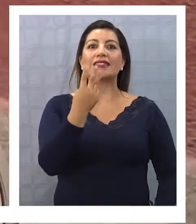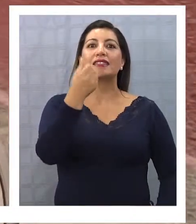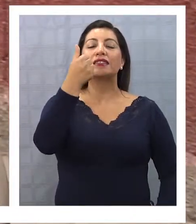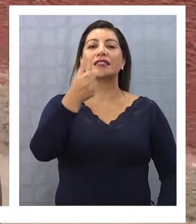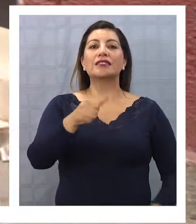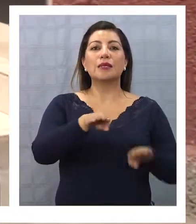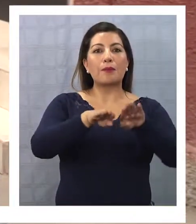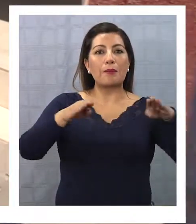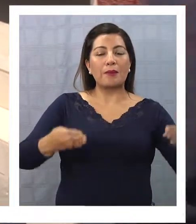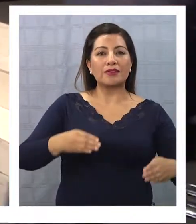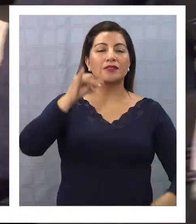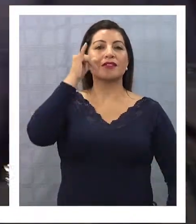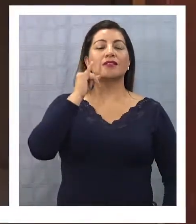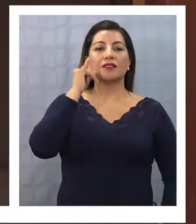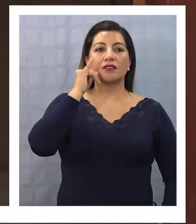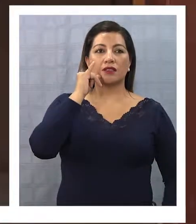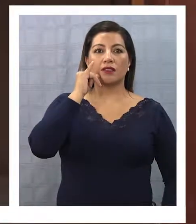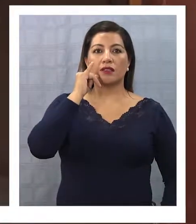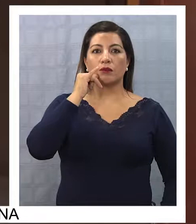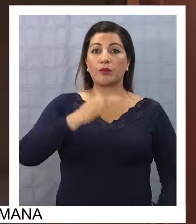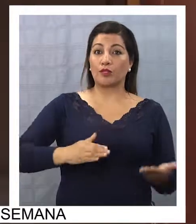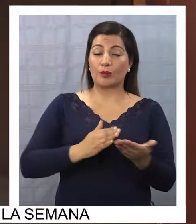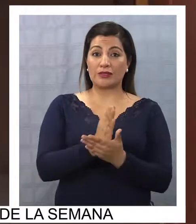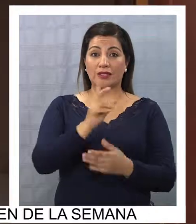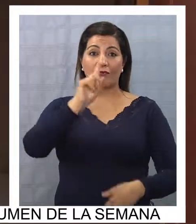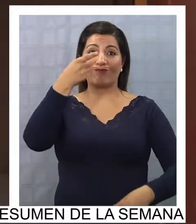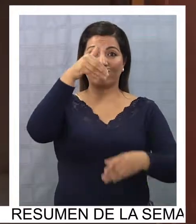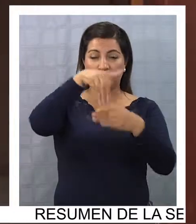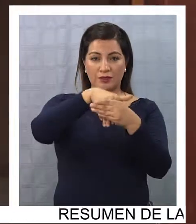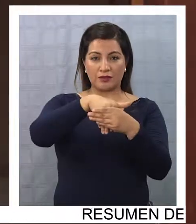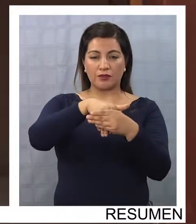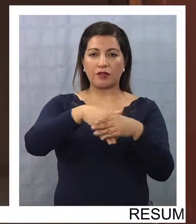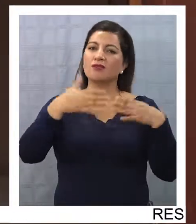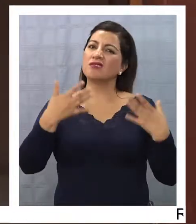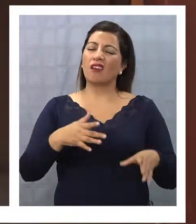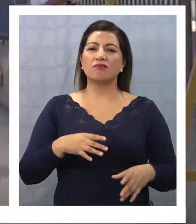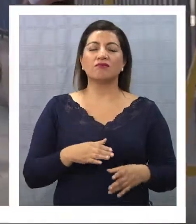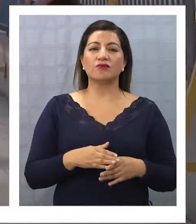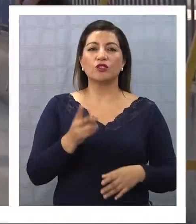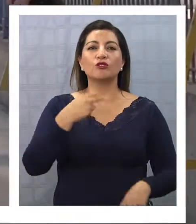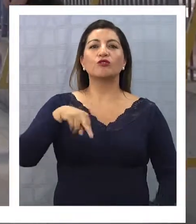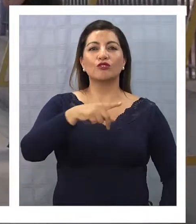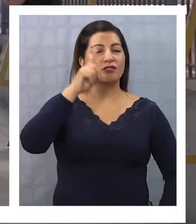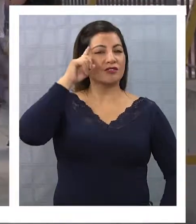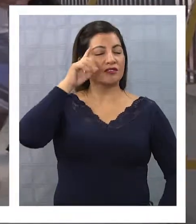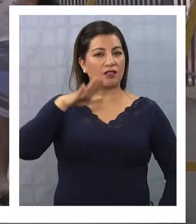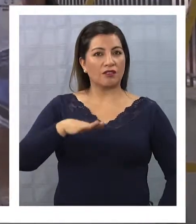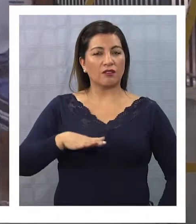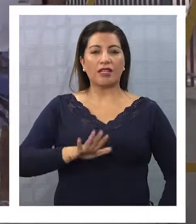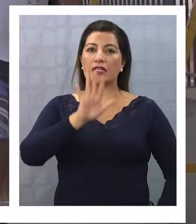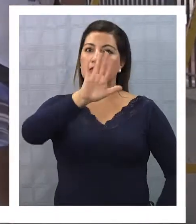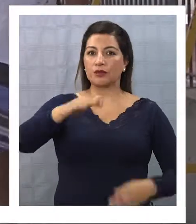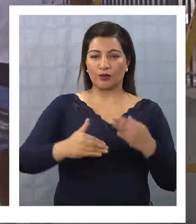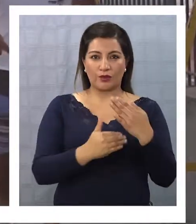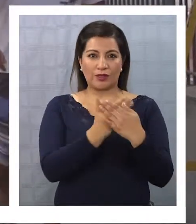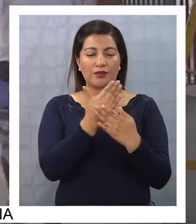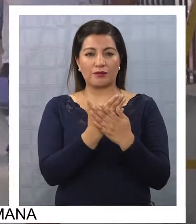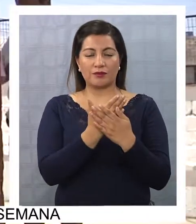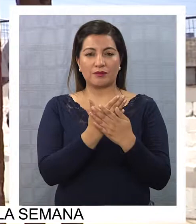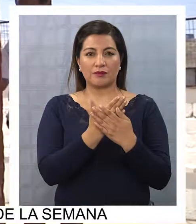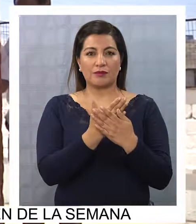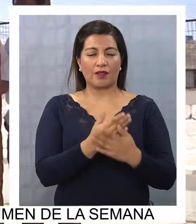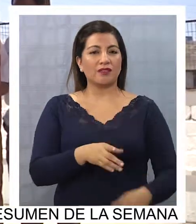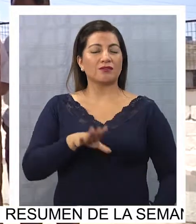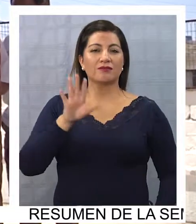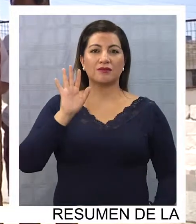en la región para celebrar las primarias. Bueno, ya generalmente lo sabemos que a partir de las 5 de la mañana ya